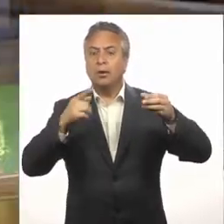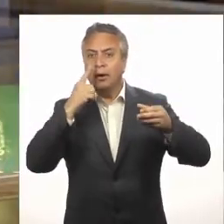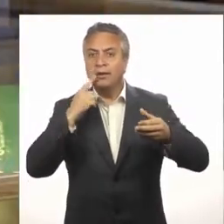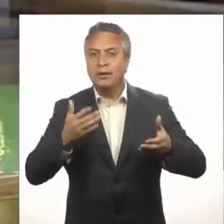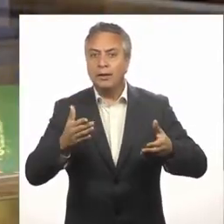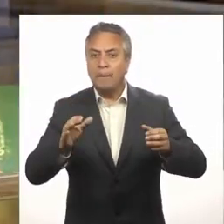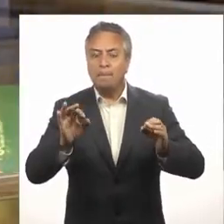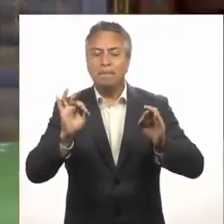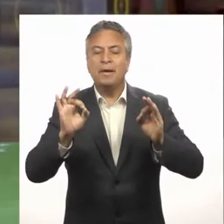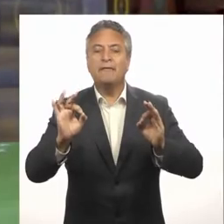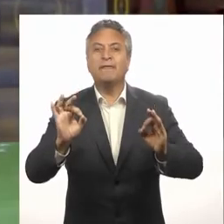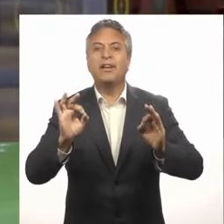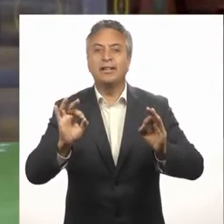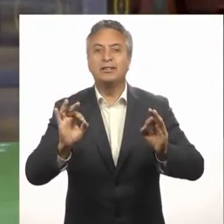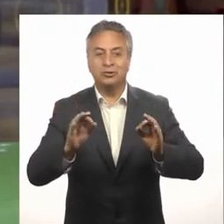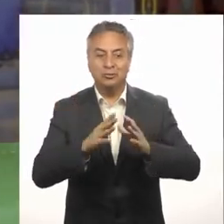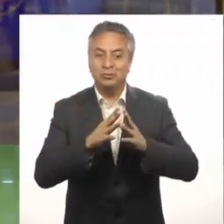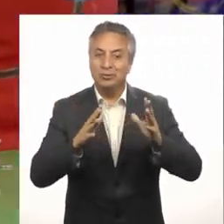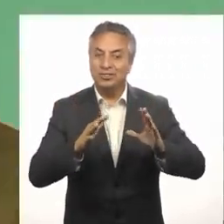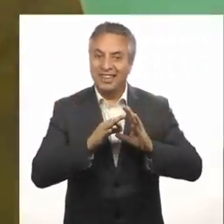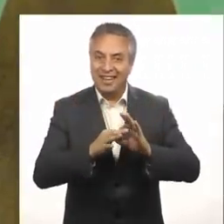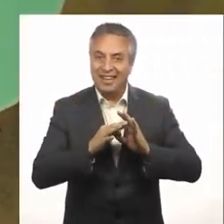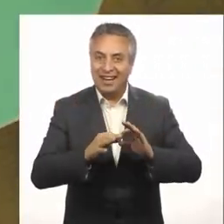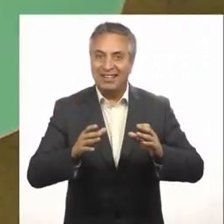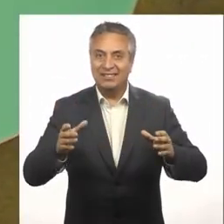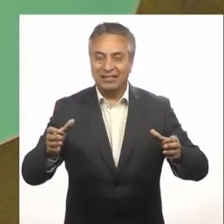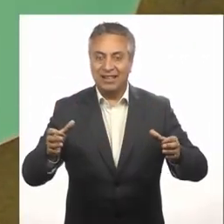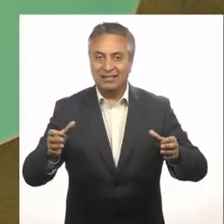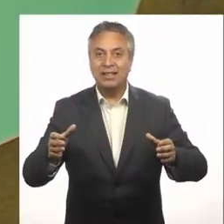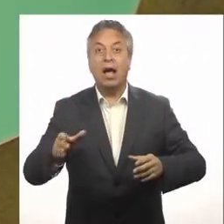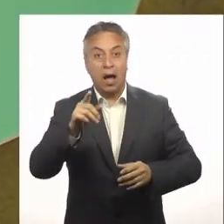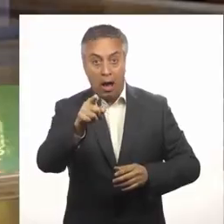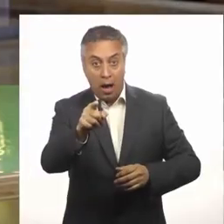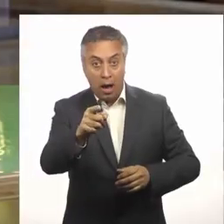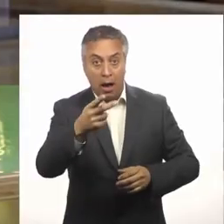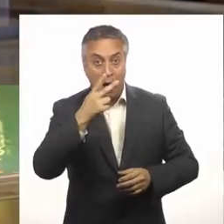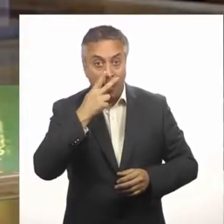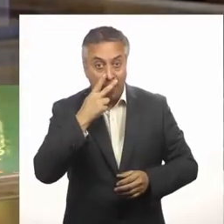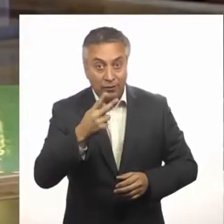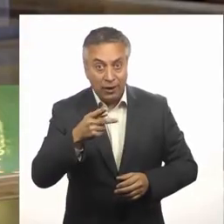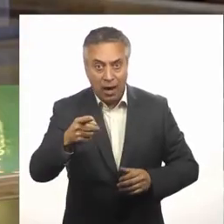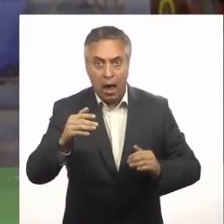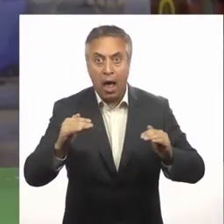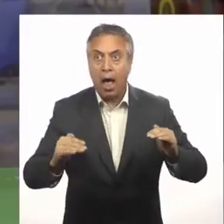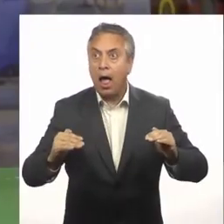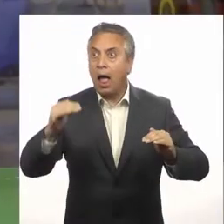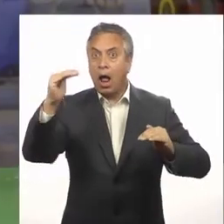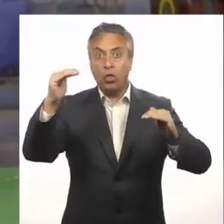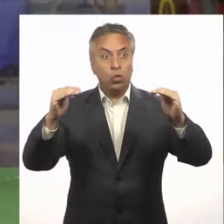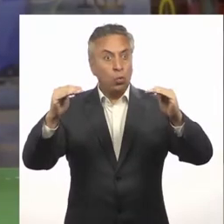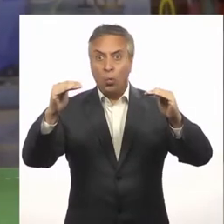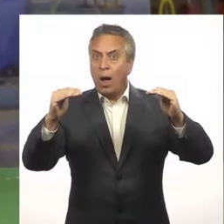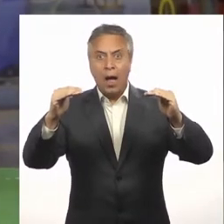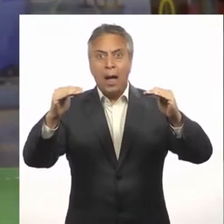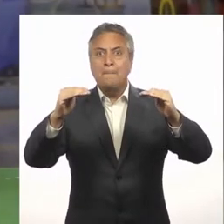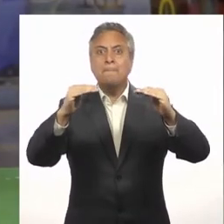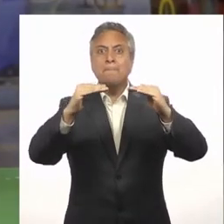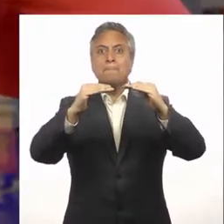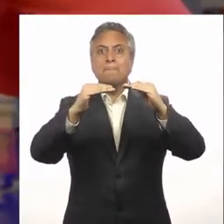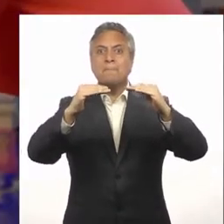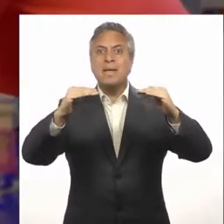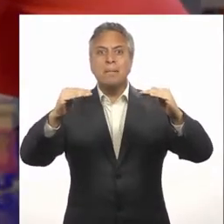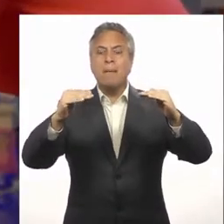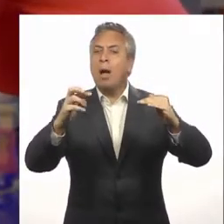Perfecto. Muchas gracias. Si se fijan, la altura siempre es la misma. ¿Por qué pasará esto?